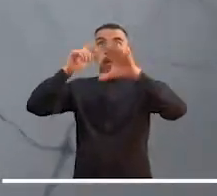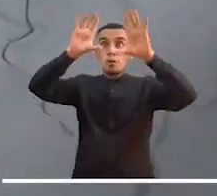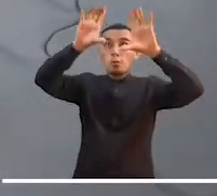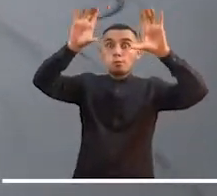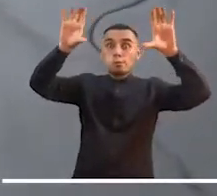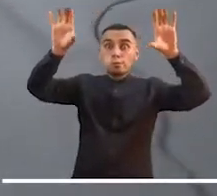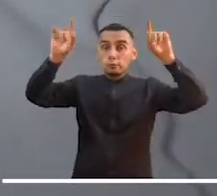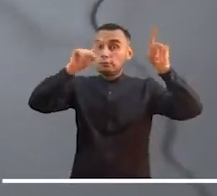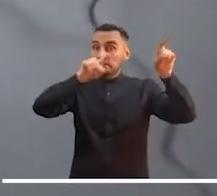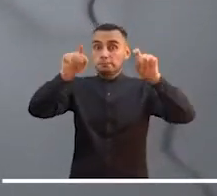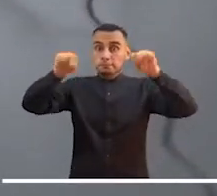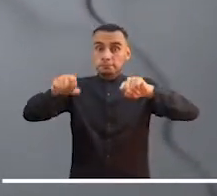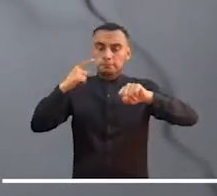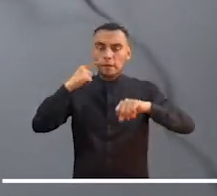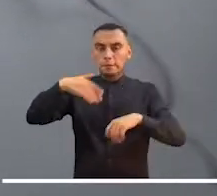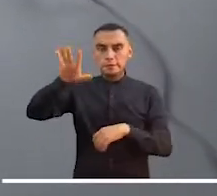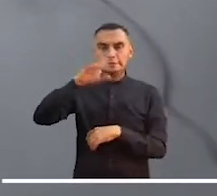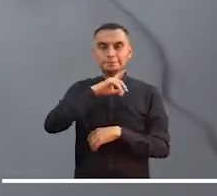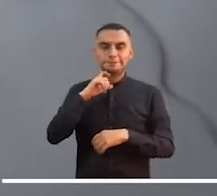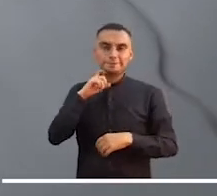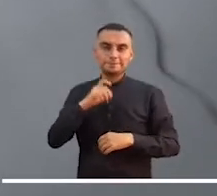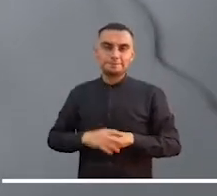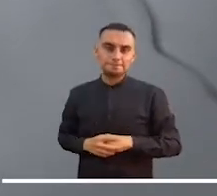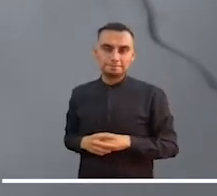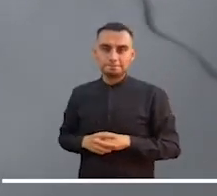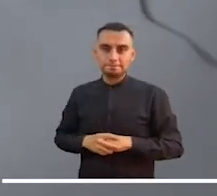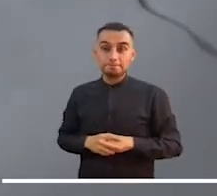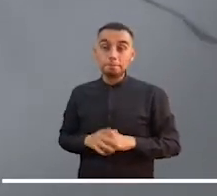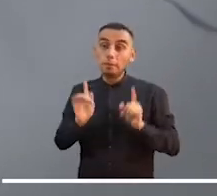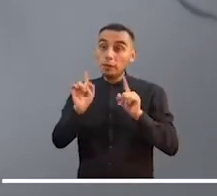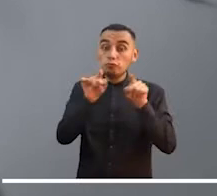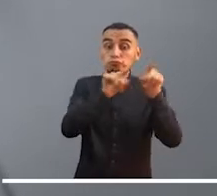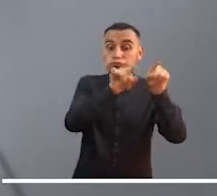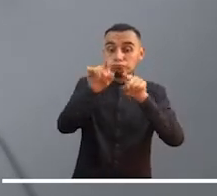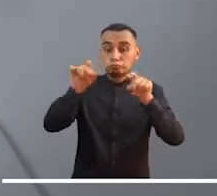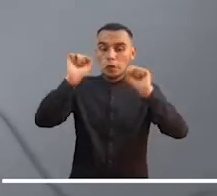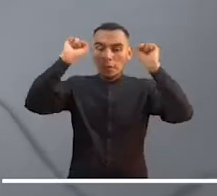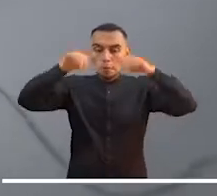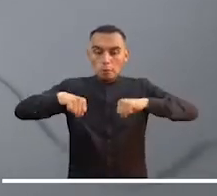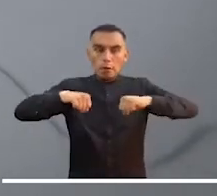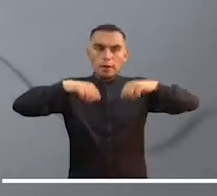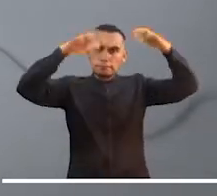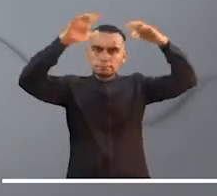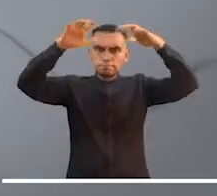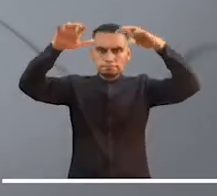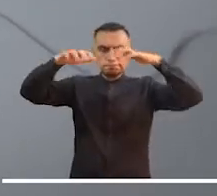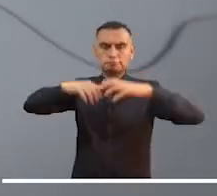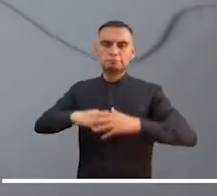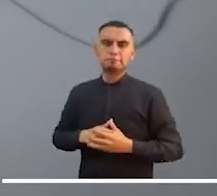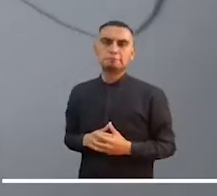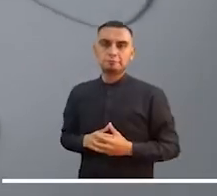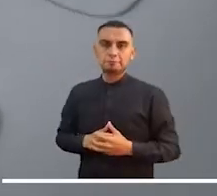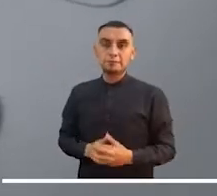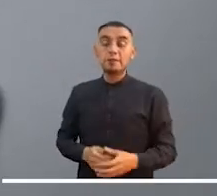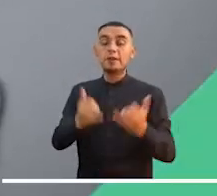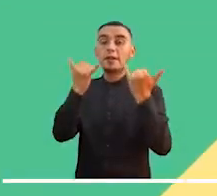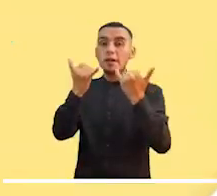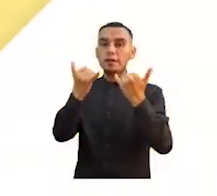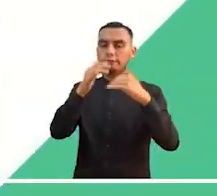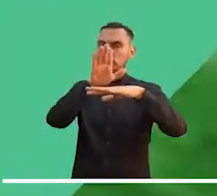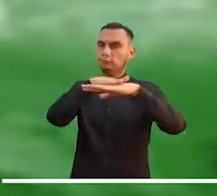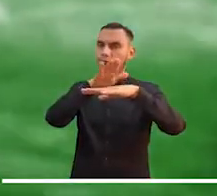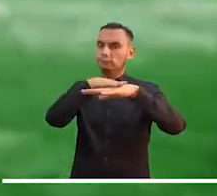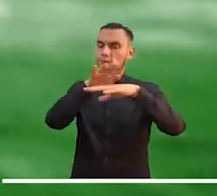Y en la capital del país se prevé condiciones de cielo parcialmente cubierto con predominio de tiempo seco. No se descartan algunas